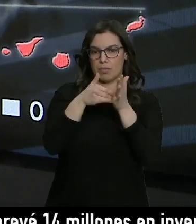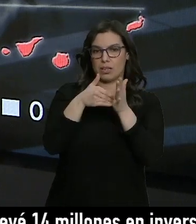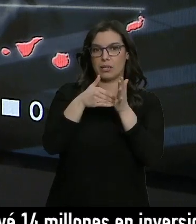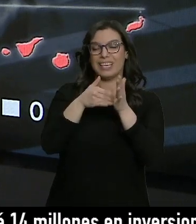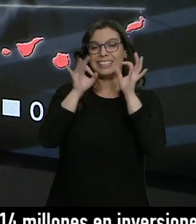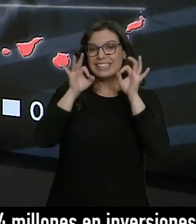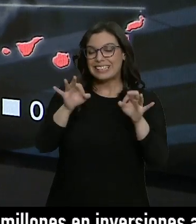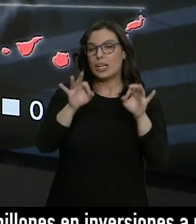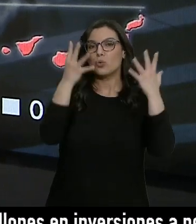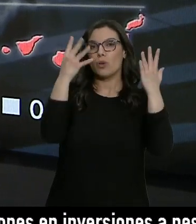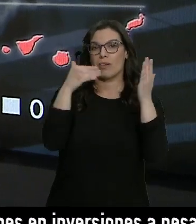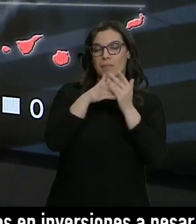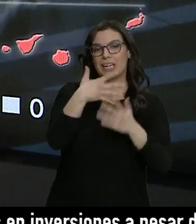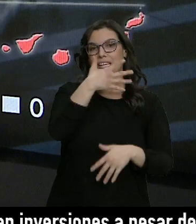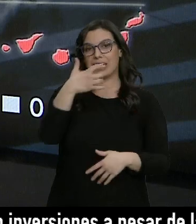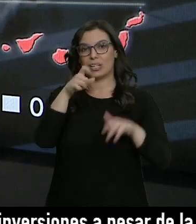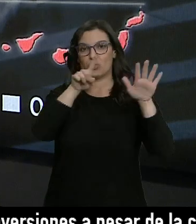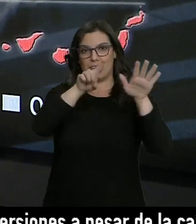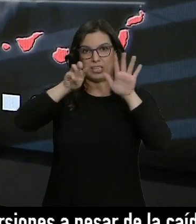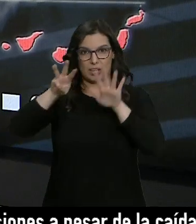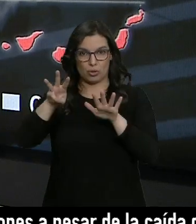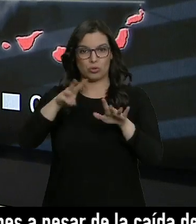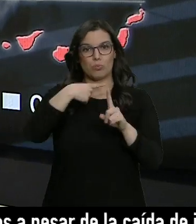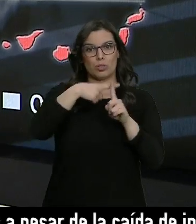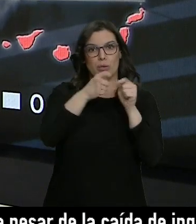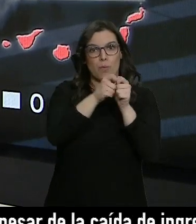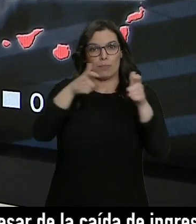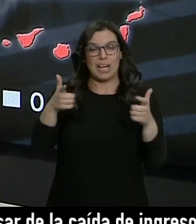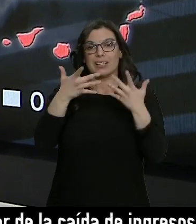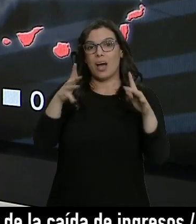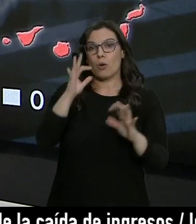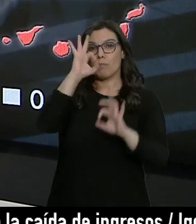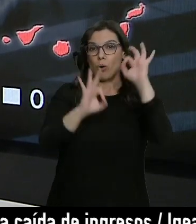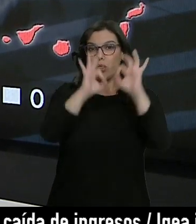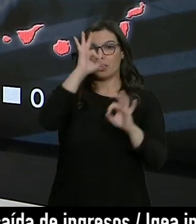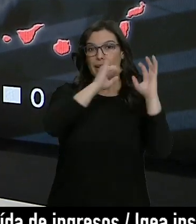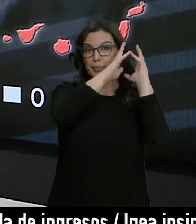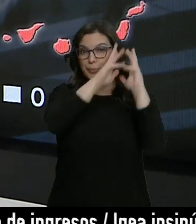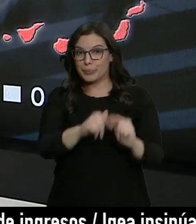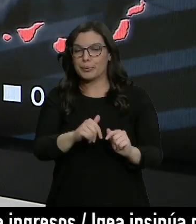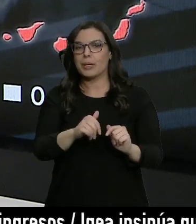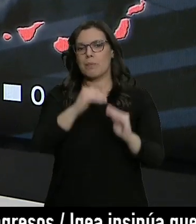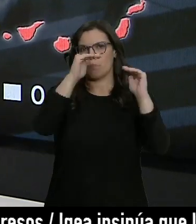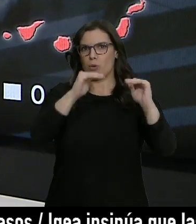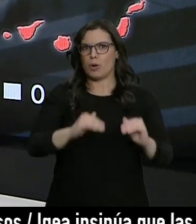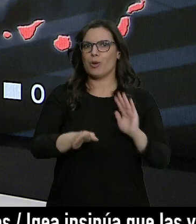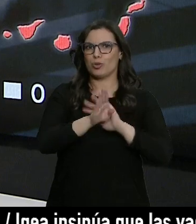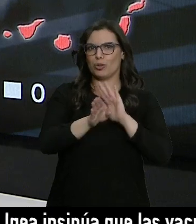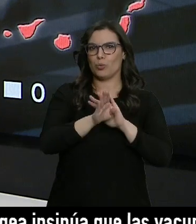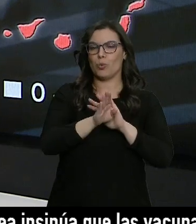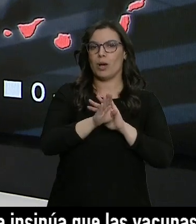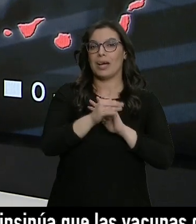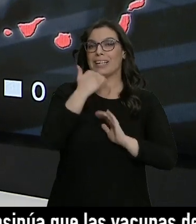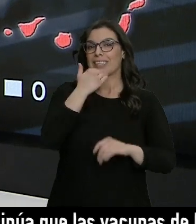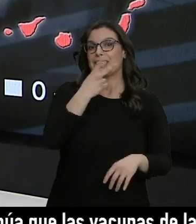exactamente 9.568 casos más, aunque la incidencia no deja de caer. Está cerca de bajar de los 200